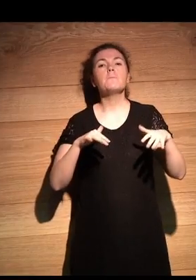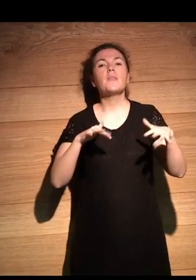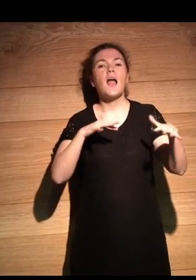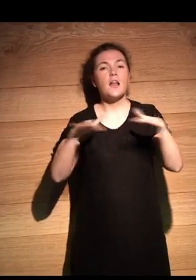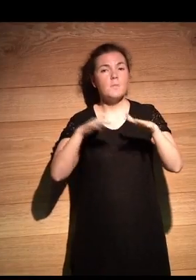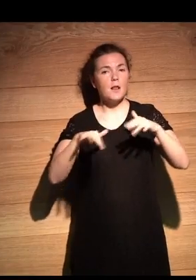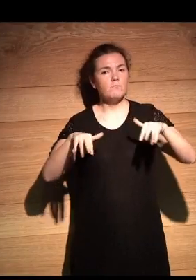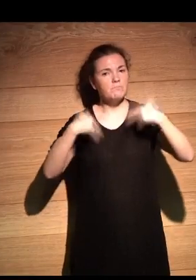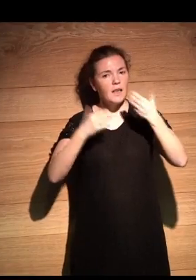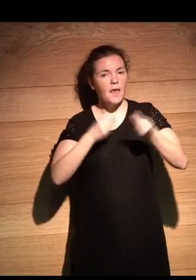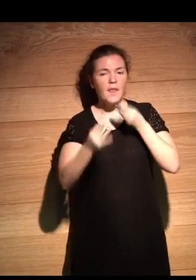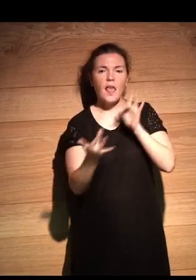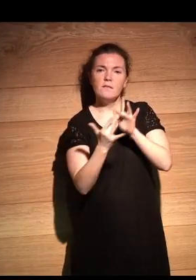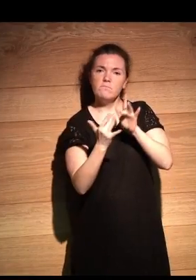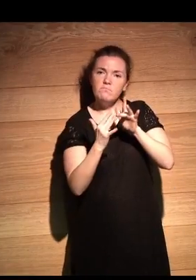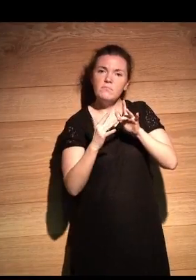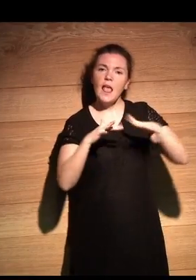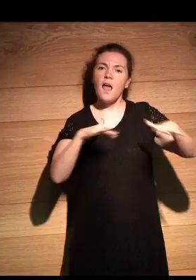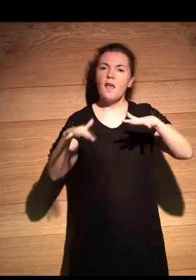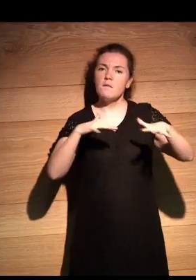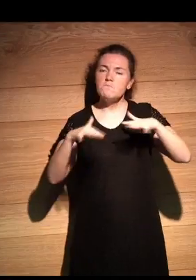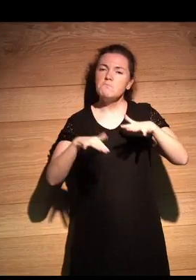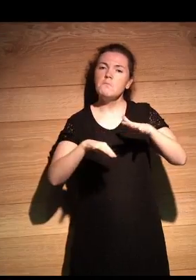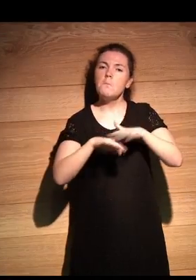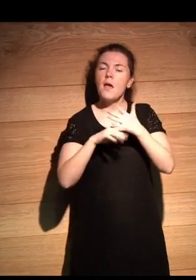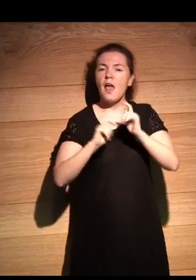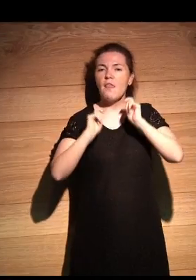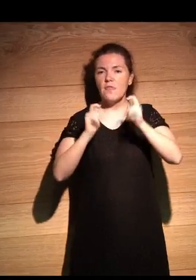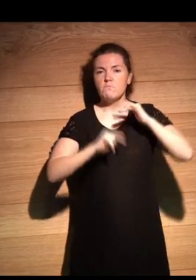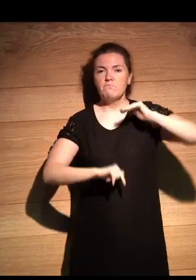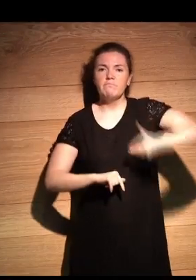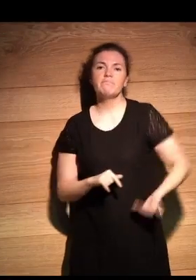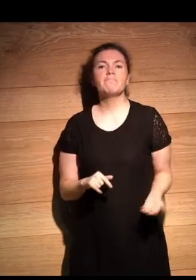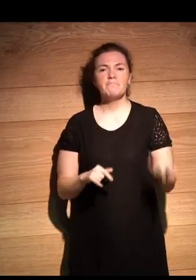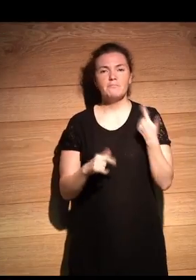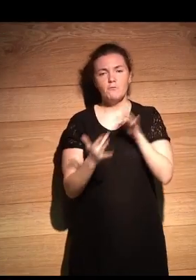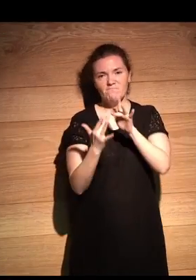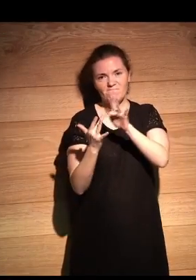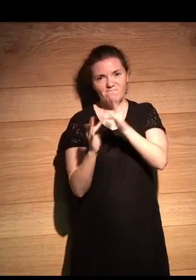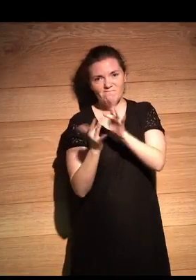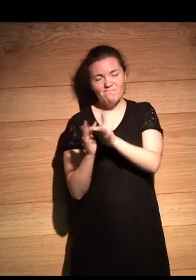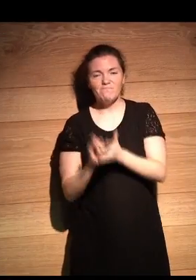permite crear las micro interacciones y animaciones para digamos enriquecer bastante la interacción